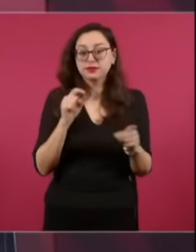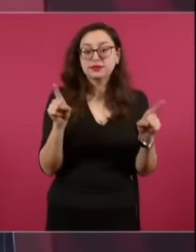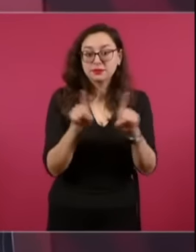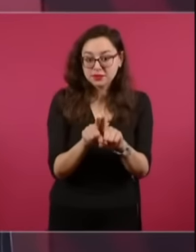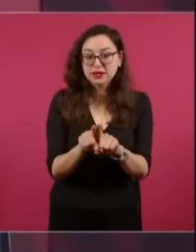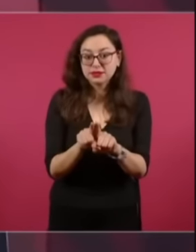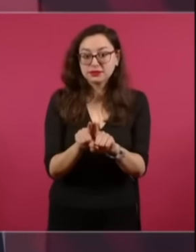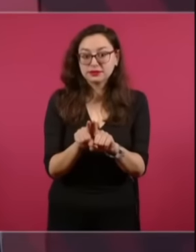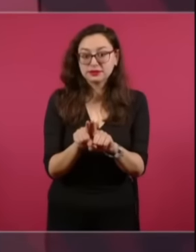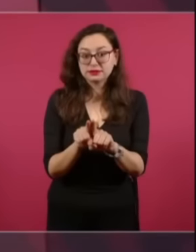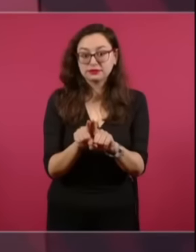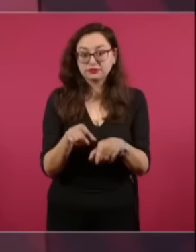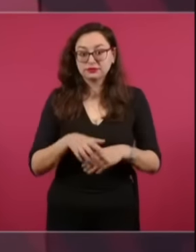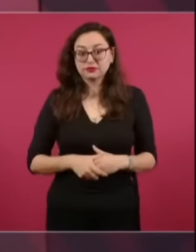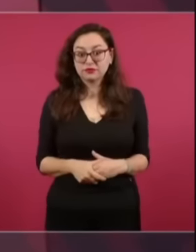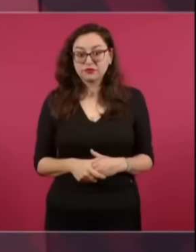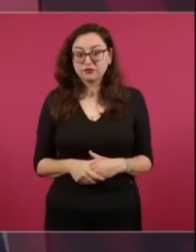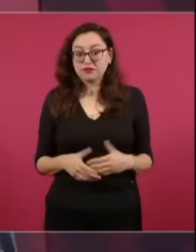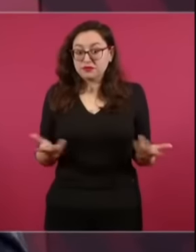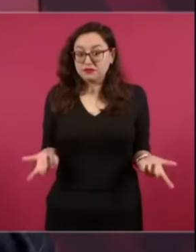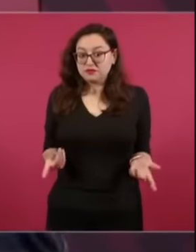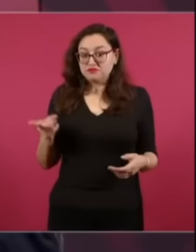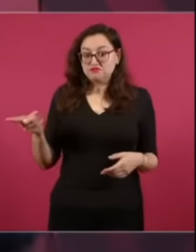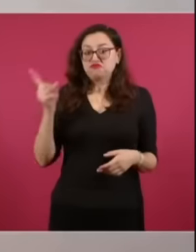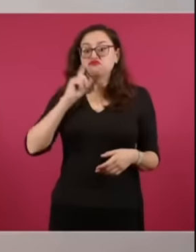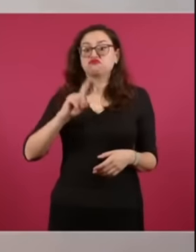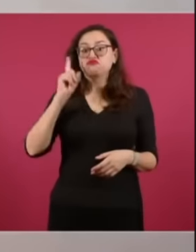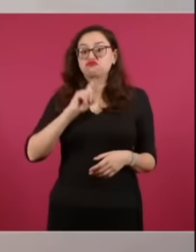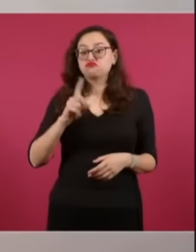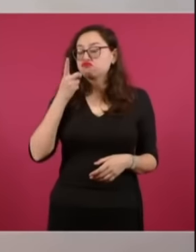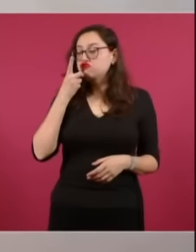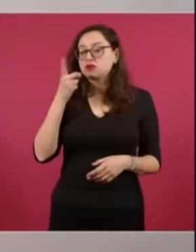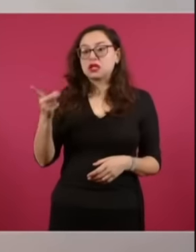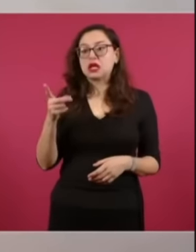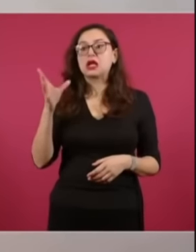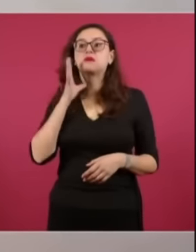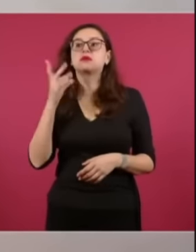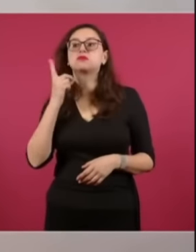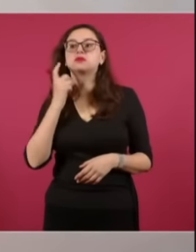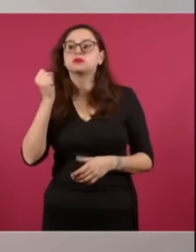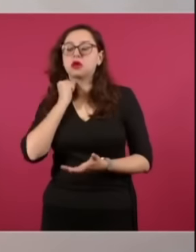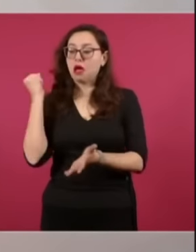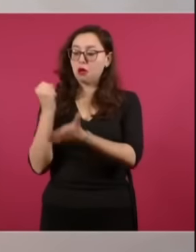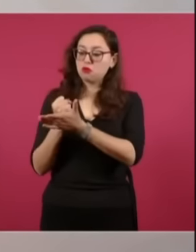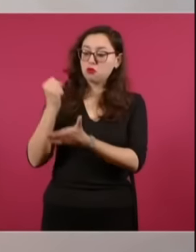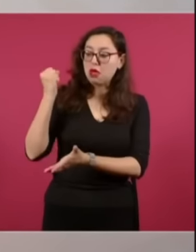pero esta juez dice no se envíe a los estados.